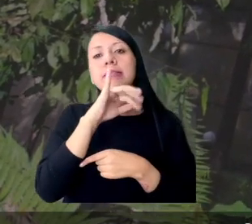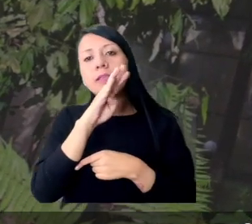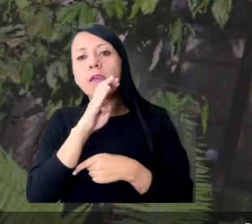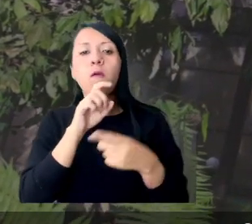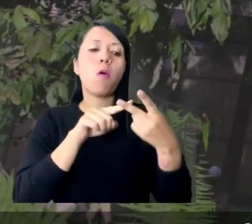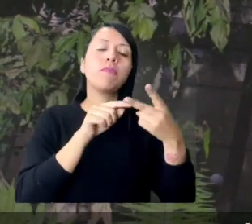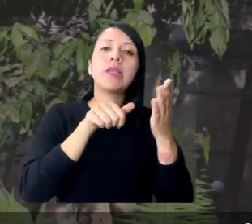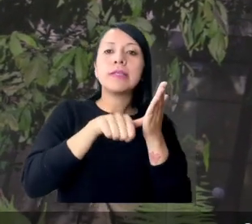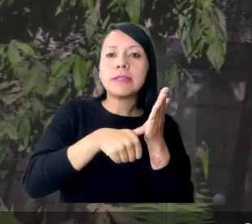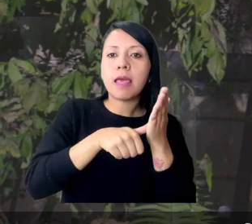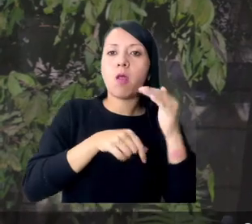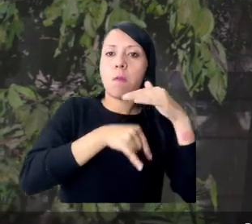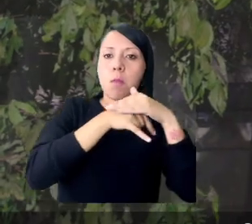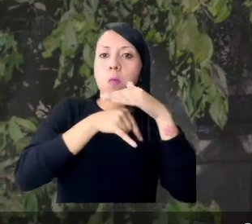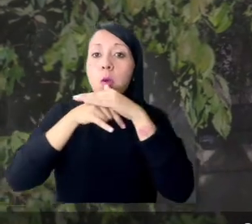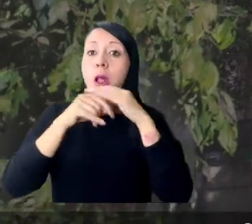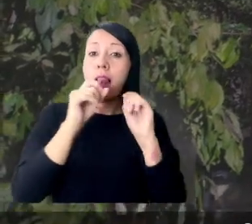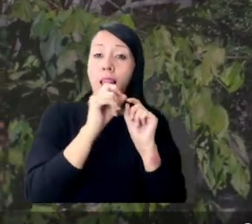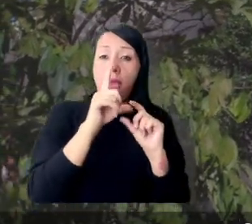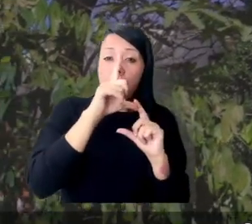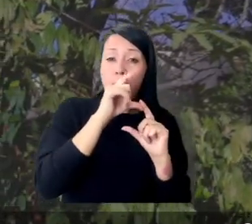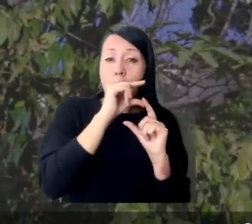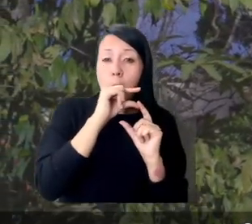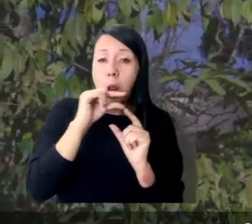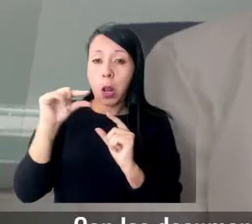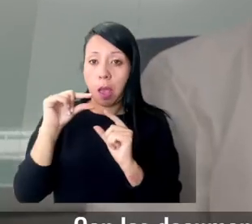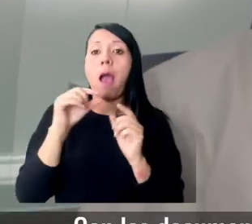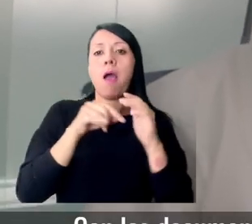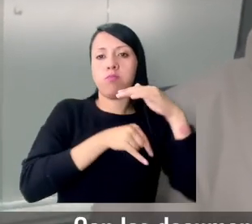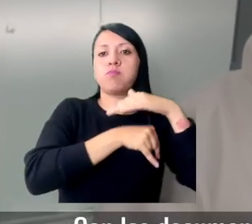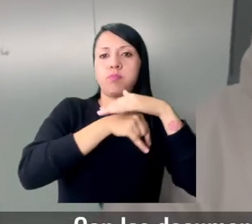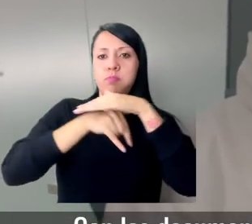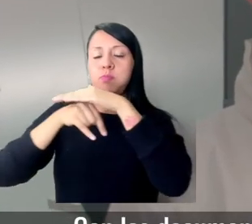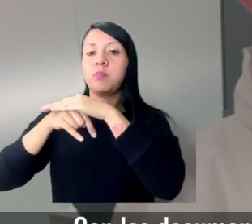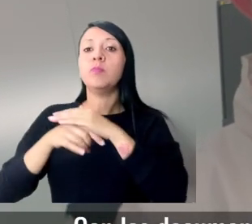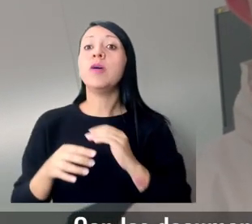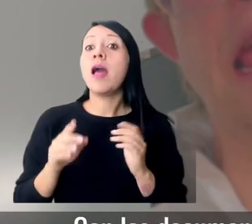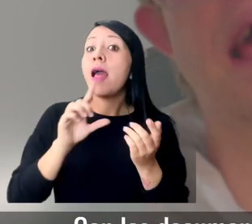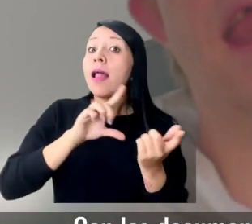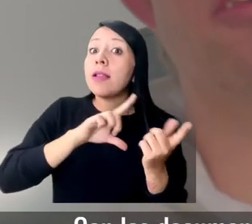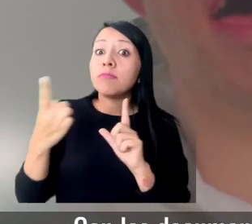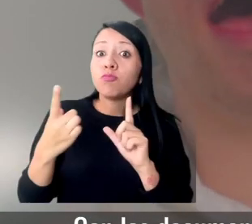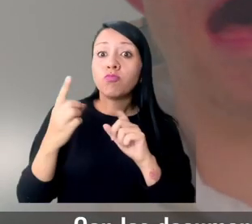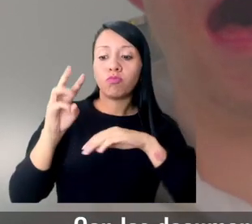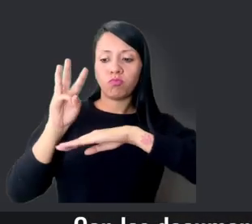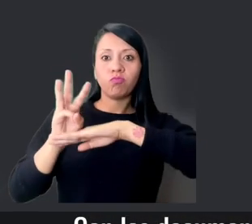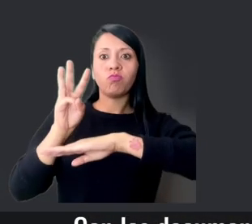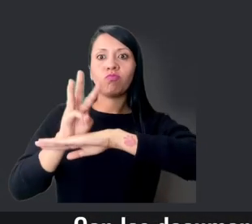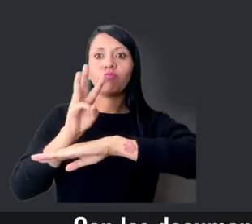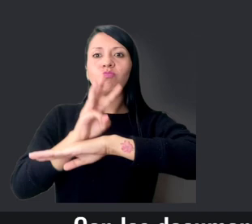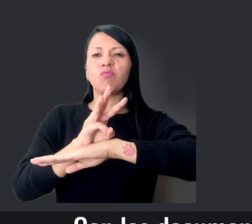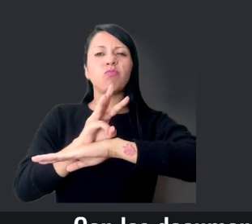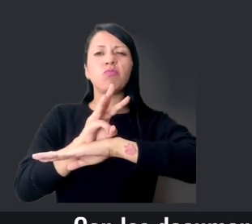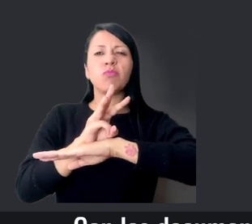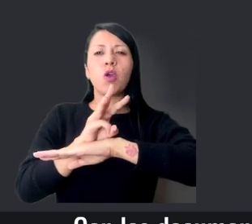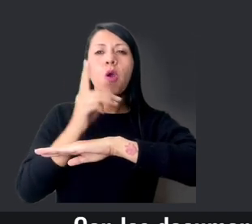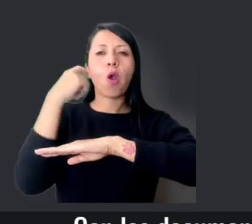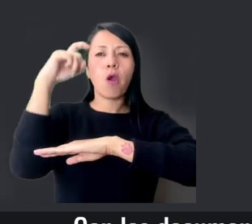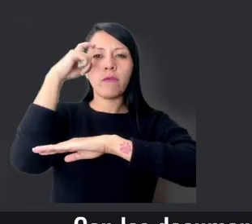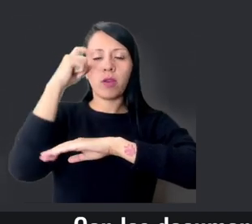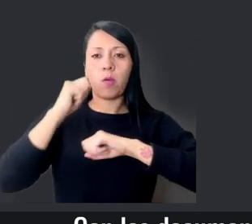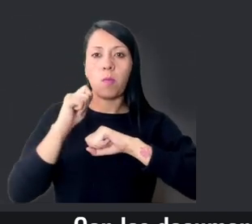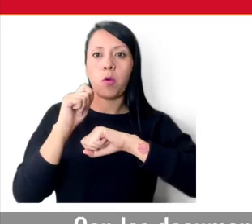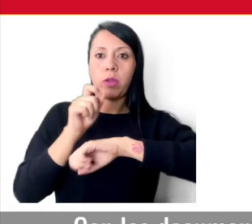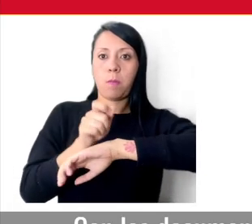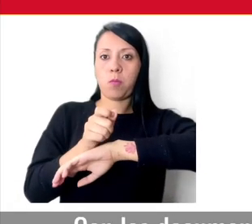según sea el caso. Recuerda escribirlo en minúscula. Con los documentos listos, ingresa a gobiernobogotá